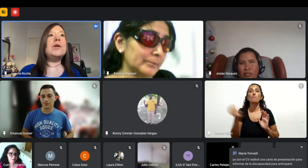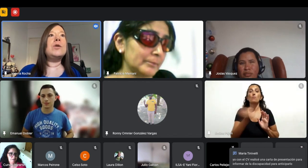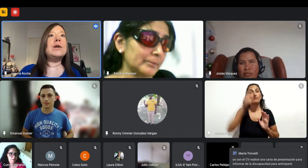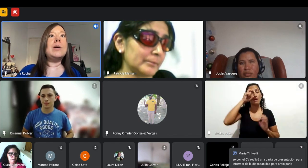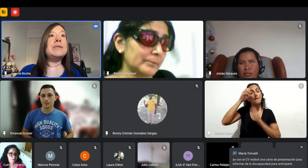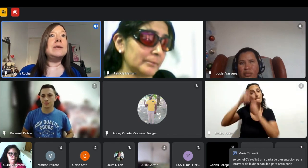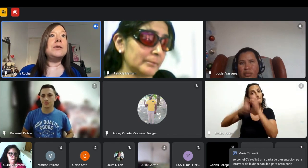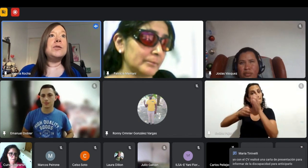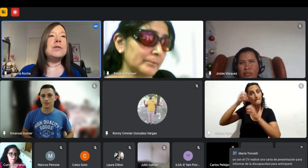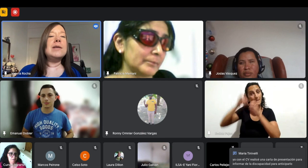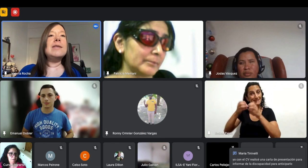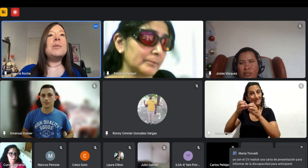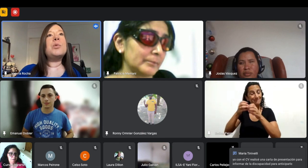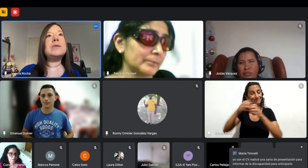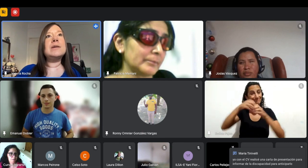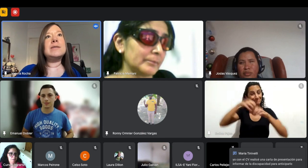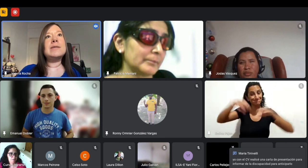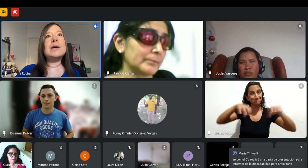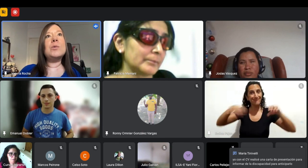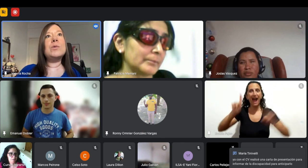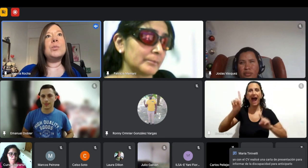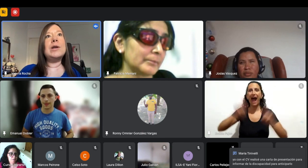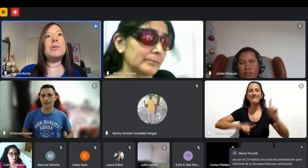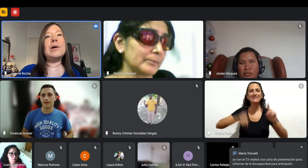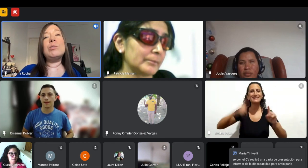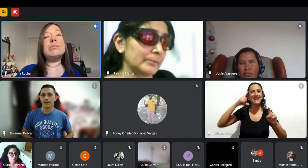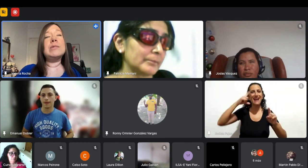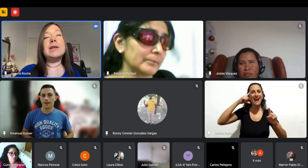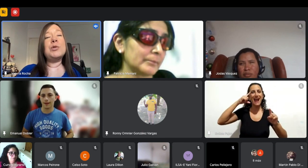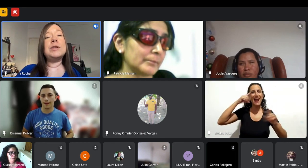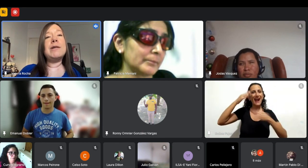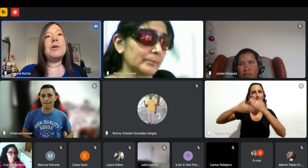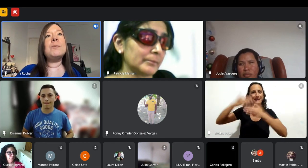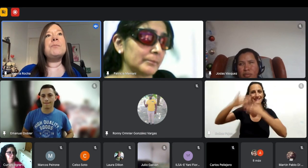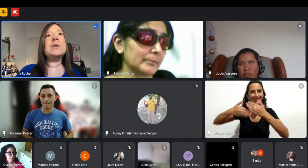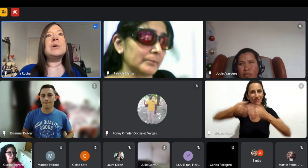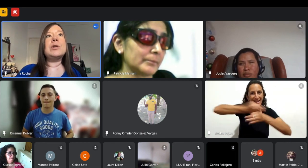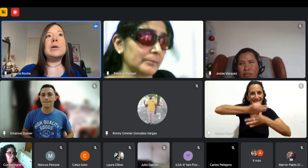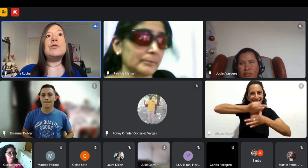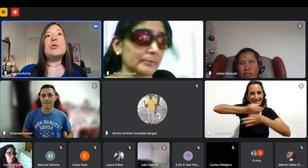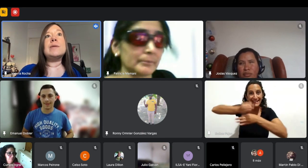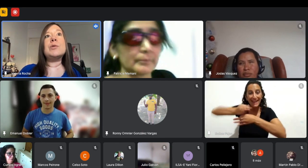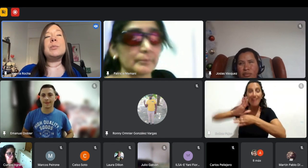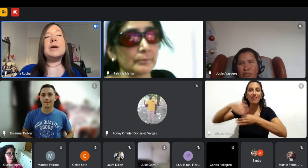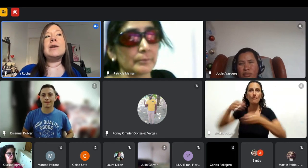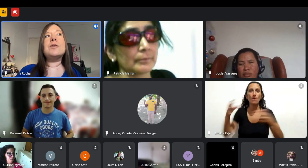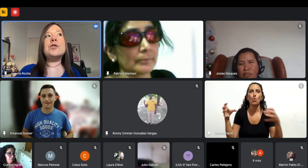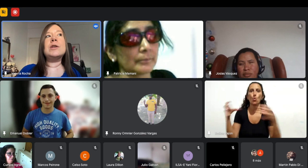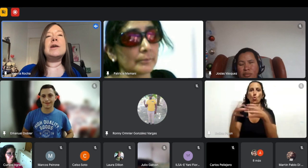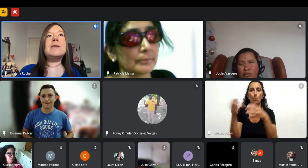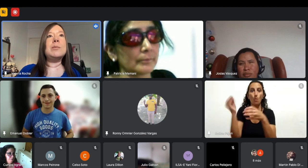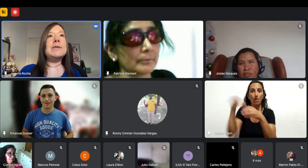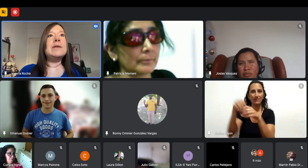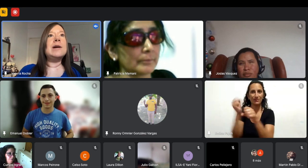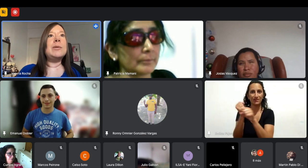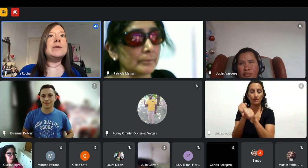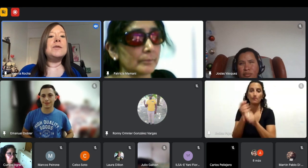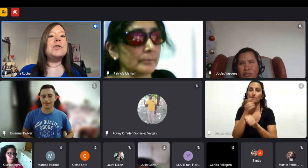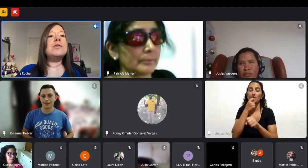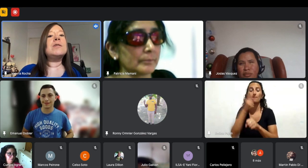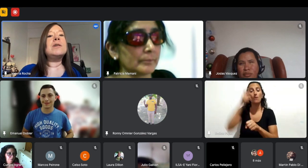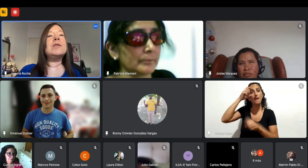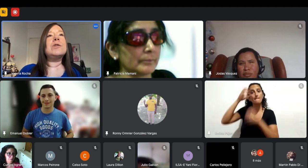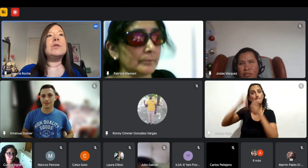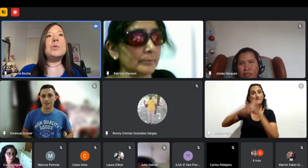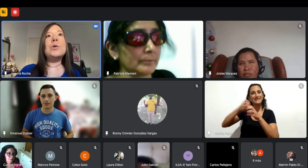un periodo de capacitación y después ingresas a un grupo a un equipo de trabajo por ejemplo yo pasé por despegar y ellos tenían tres meses de